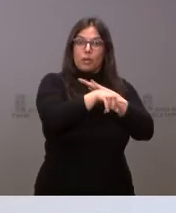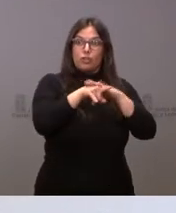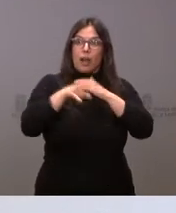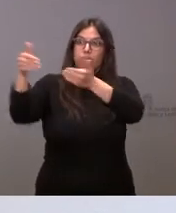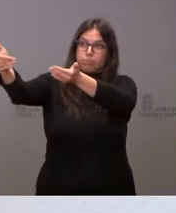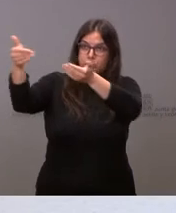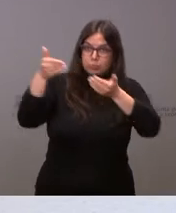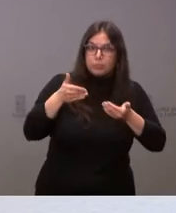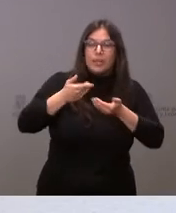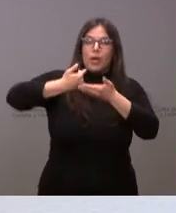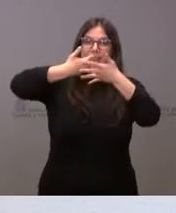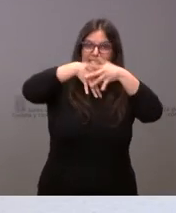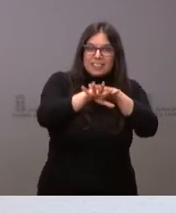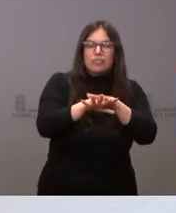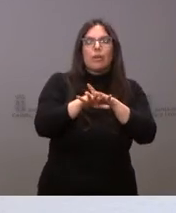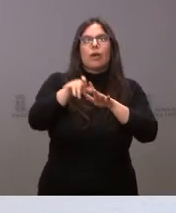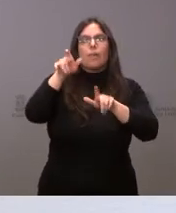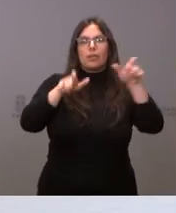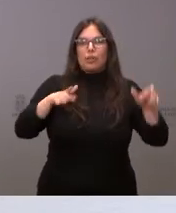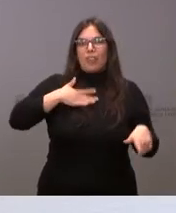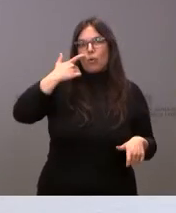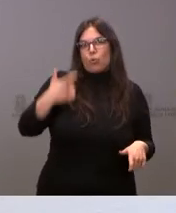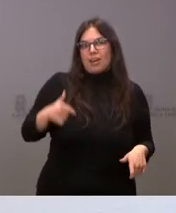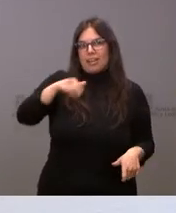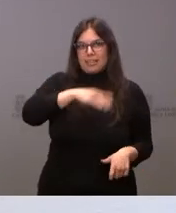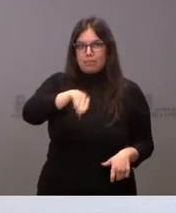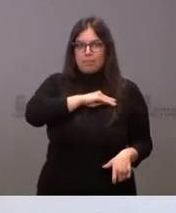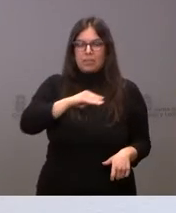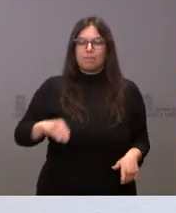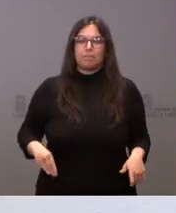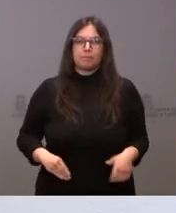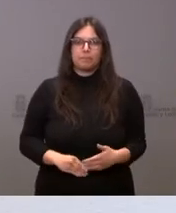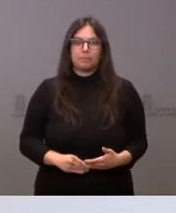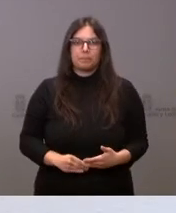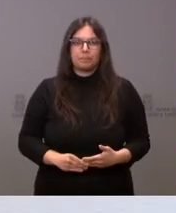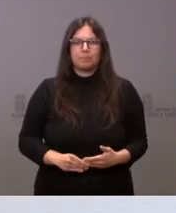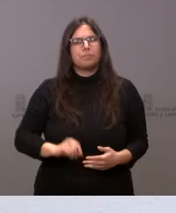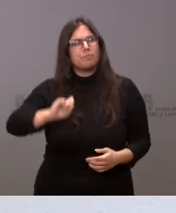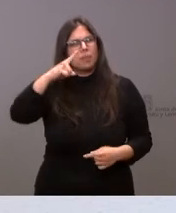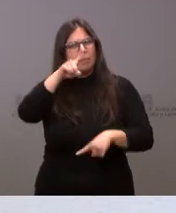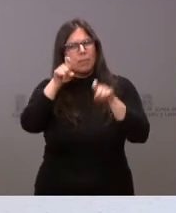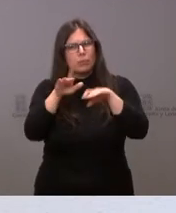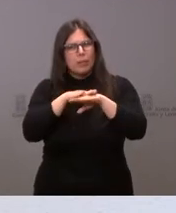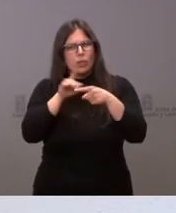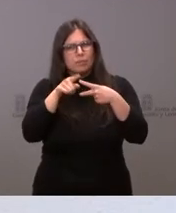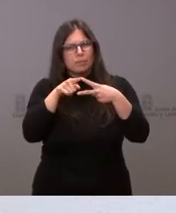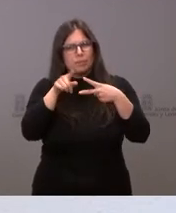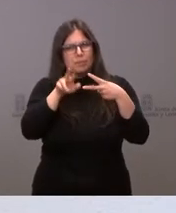de la acogida de los ucranianos en nuestro país vamos a necesitar. La primera pregunta era…